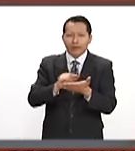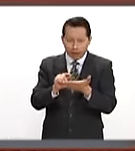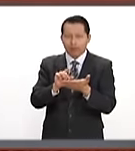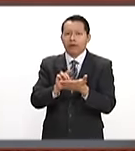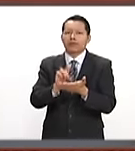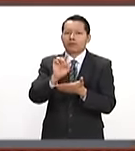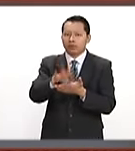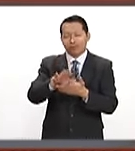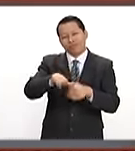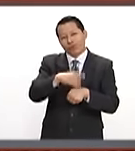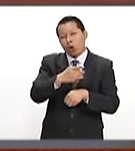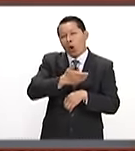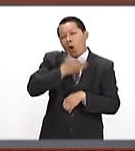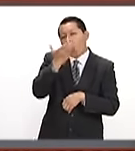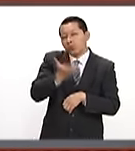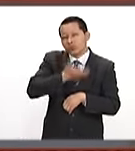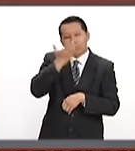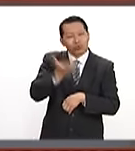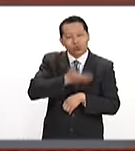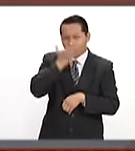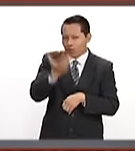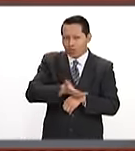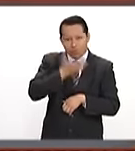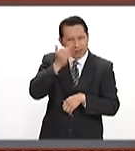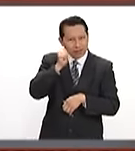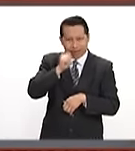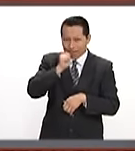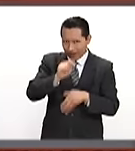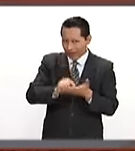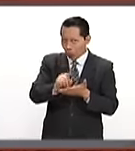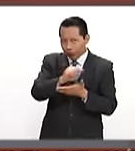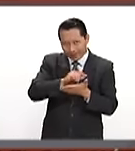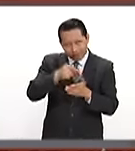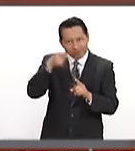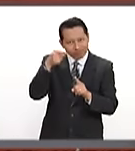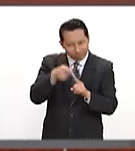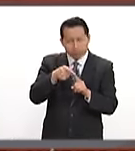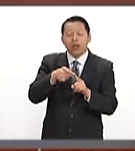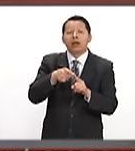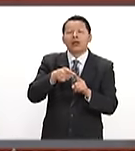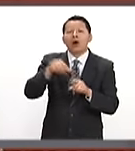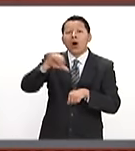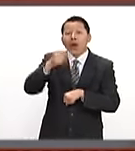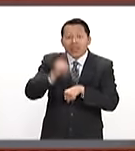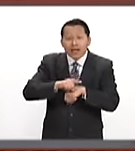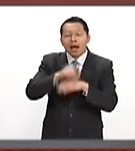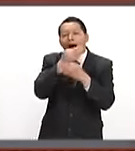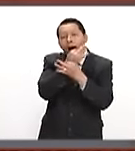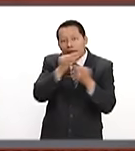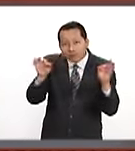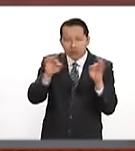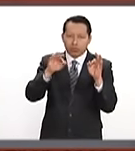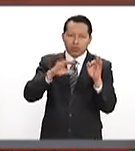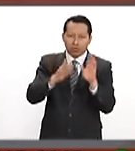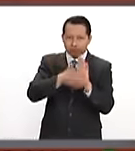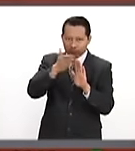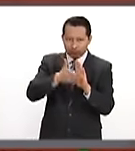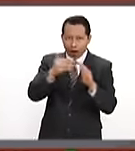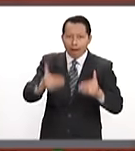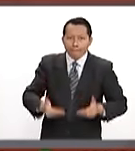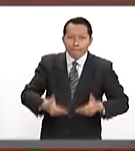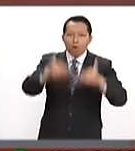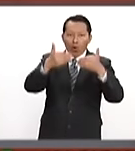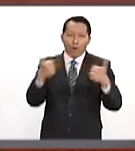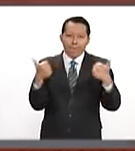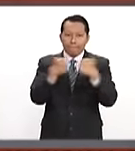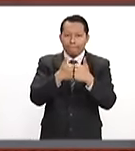costumbre, su medio habitual de información. Hoy, al parecer, dará a conocer la construcción del muro en la frontera entre ambos países, entre México y Estados